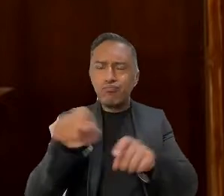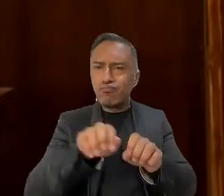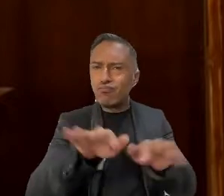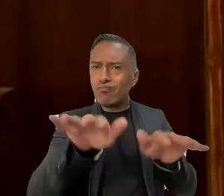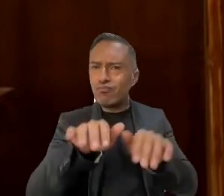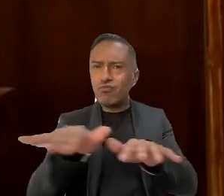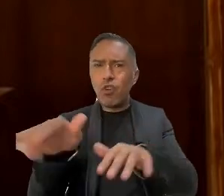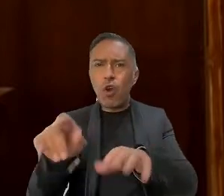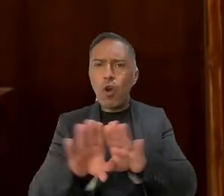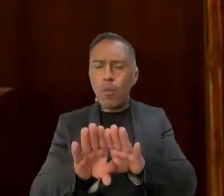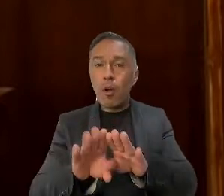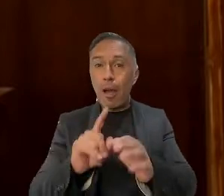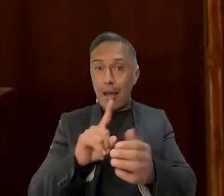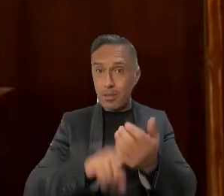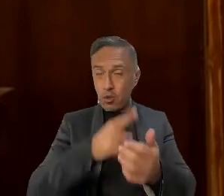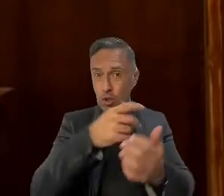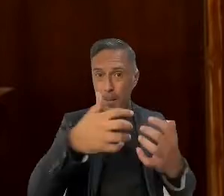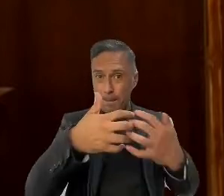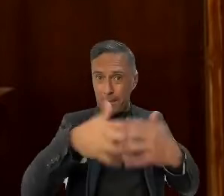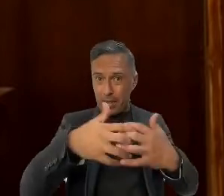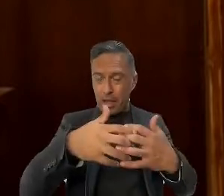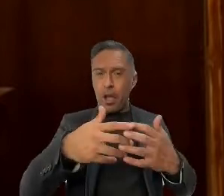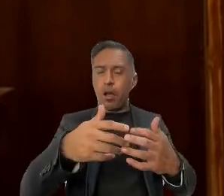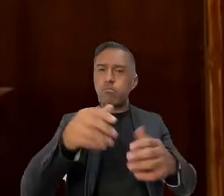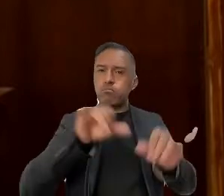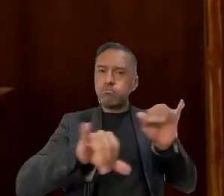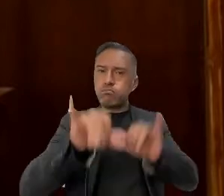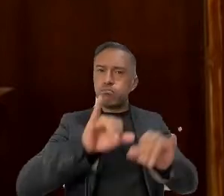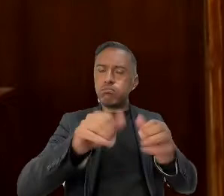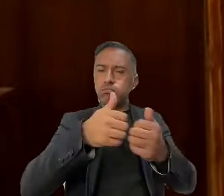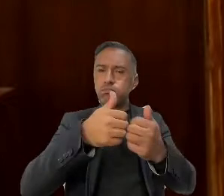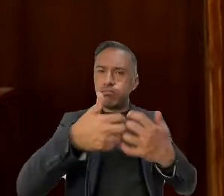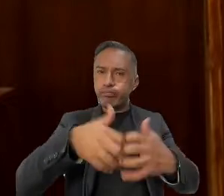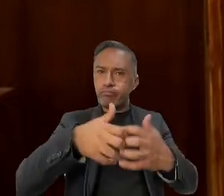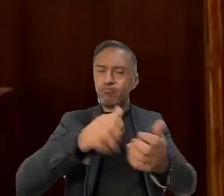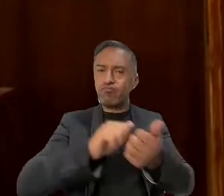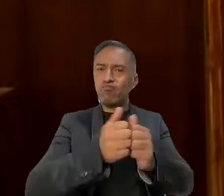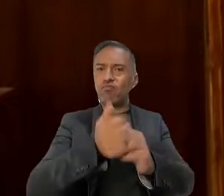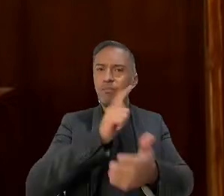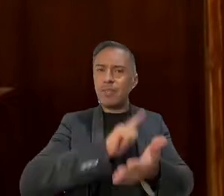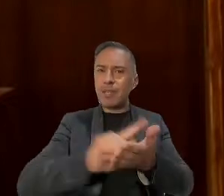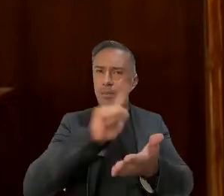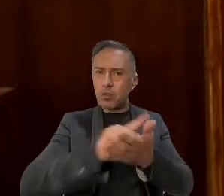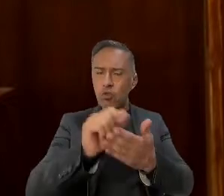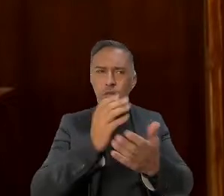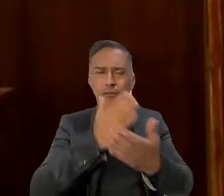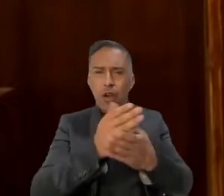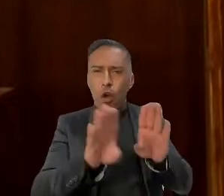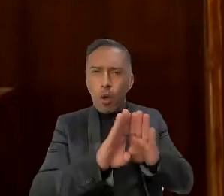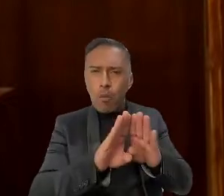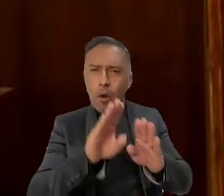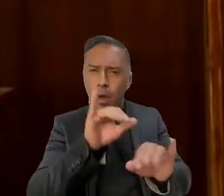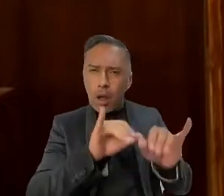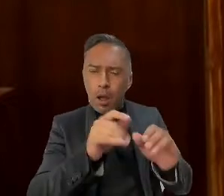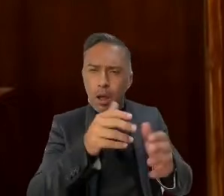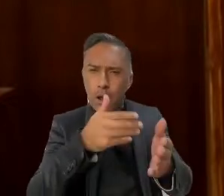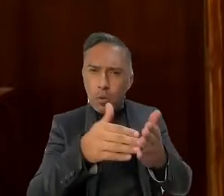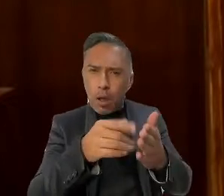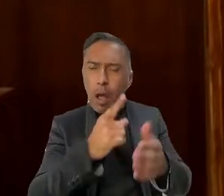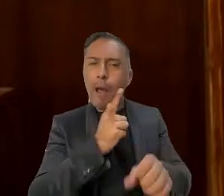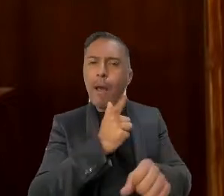planta de tratamiento para saber cómo se gestionan los recursos y exigir la